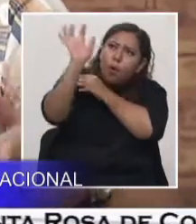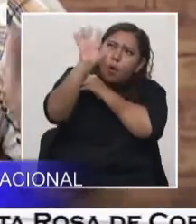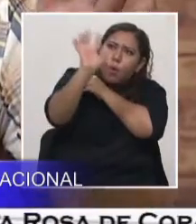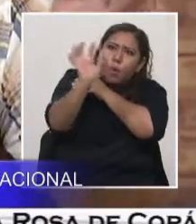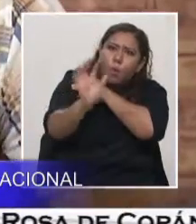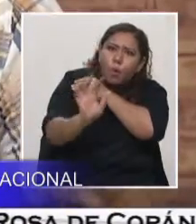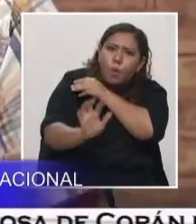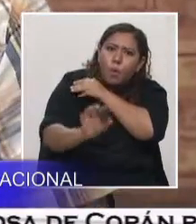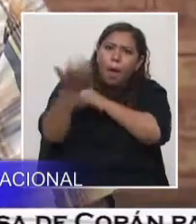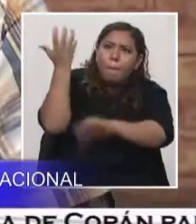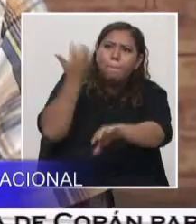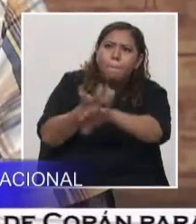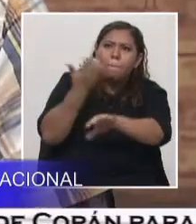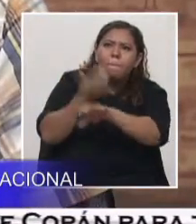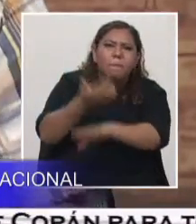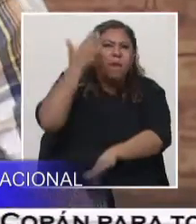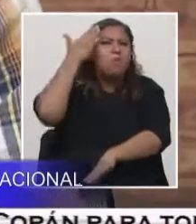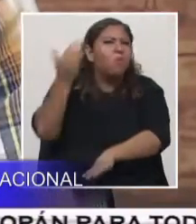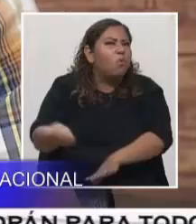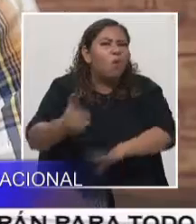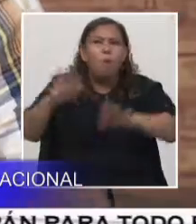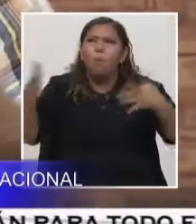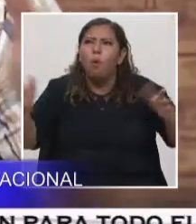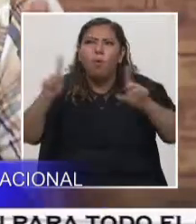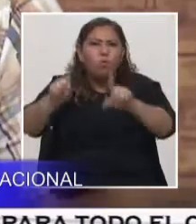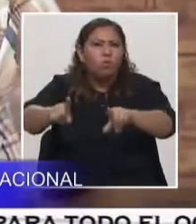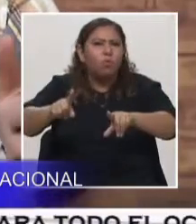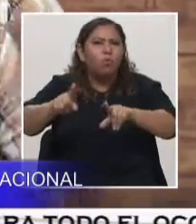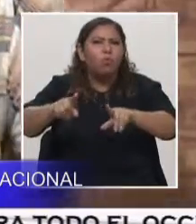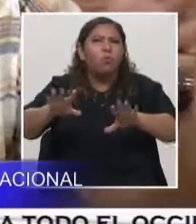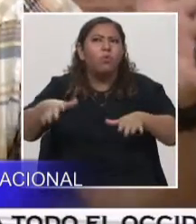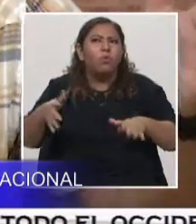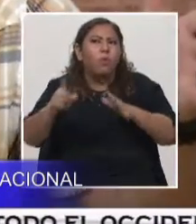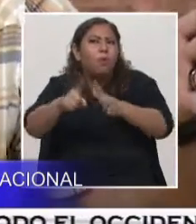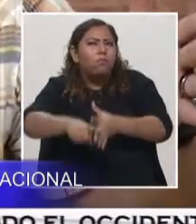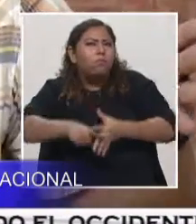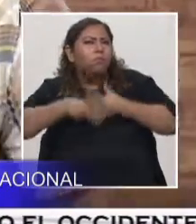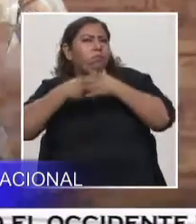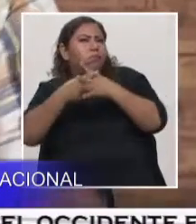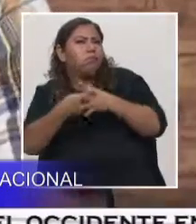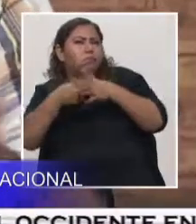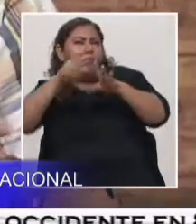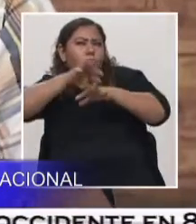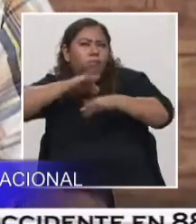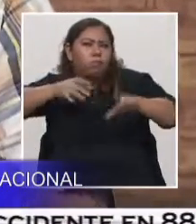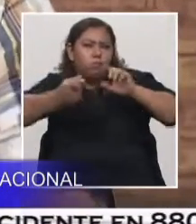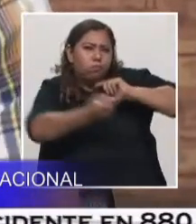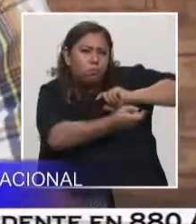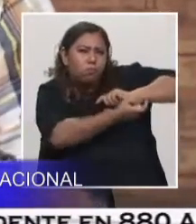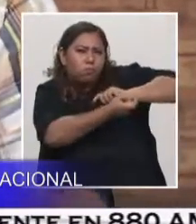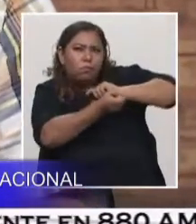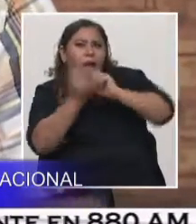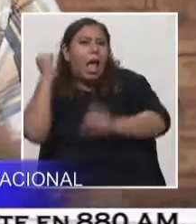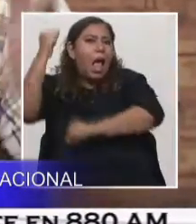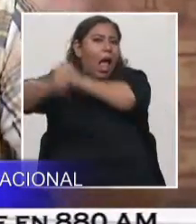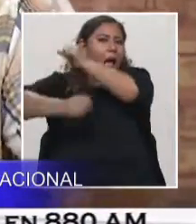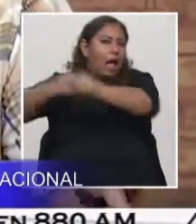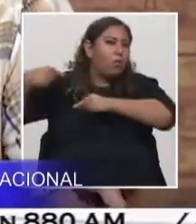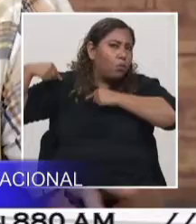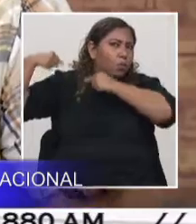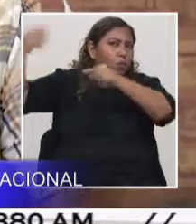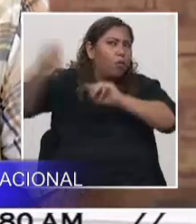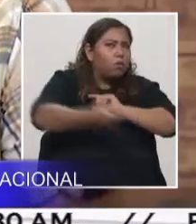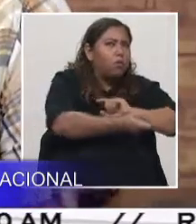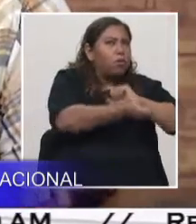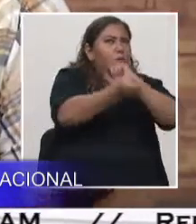de formación de ese lugar. La dinámica de la tierra y cómo pasó ese proceso para que ese